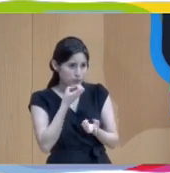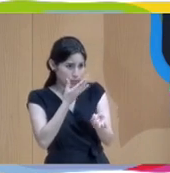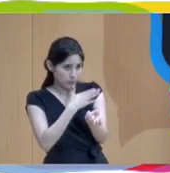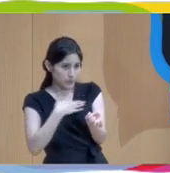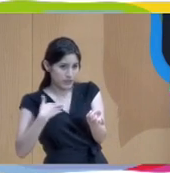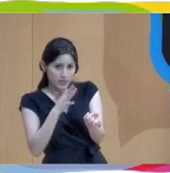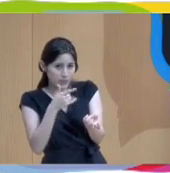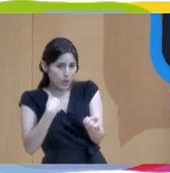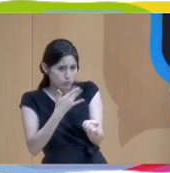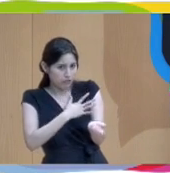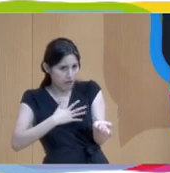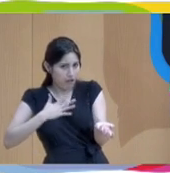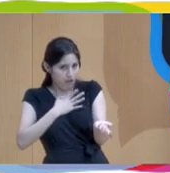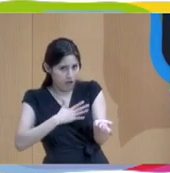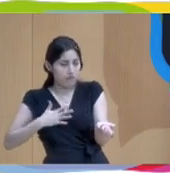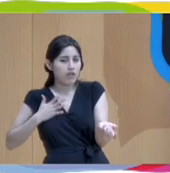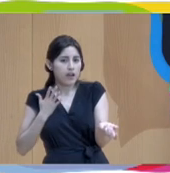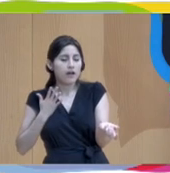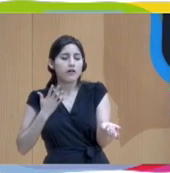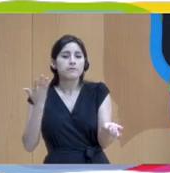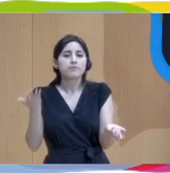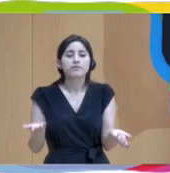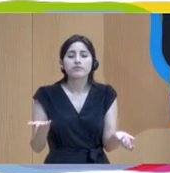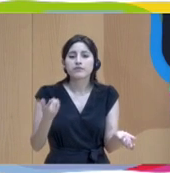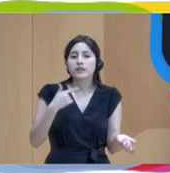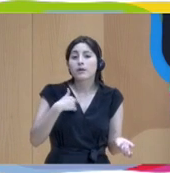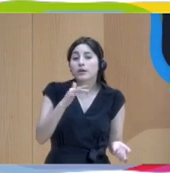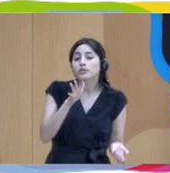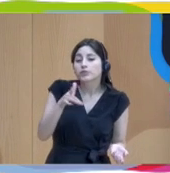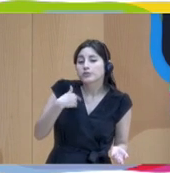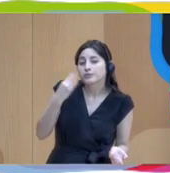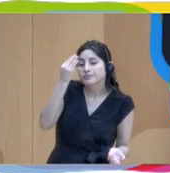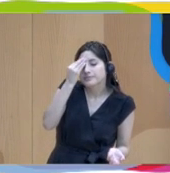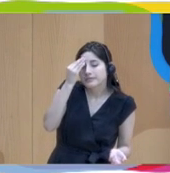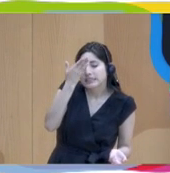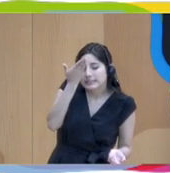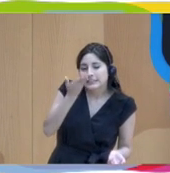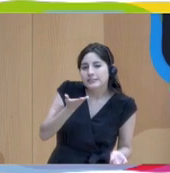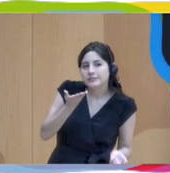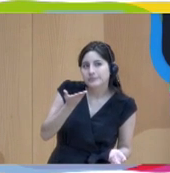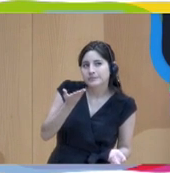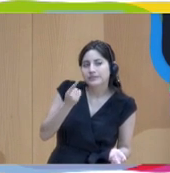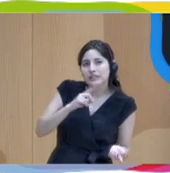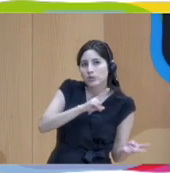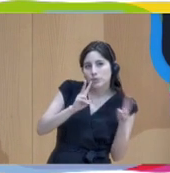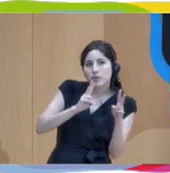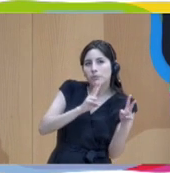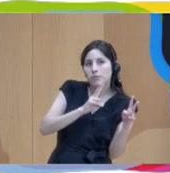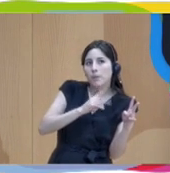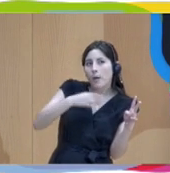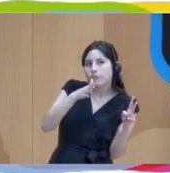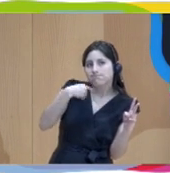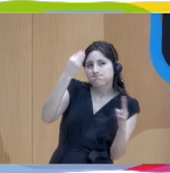Es una muy buena y muy importante respuesta, María Kiva. Creo que tu pregunta es cómo romper los egos,